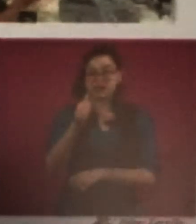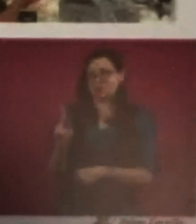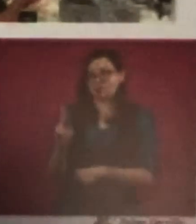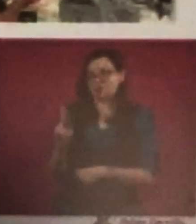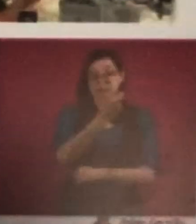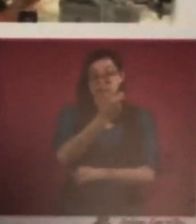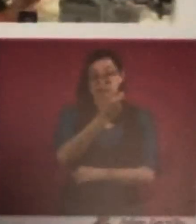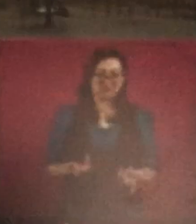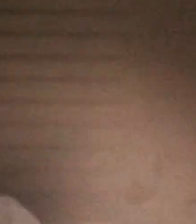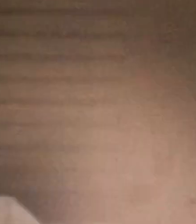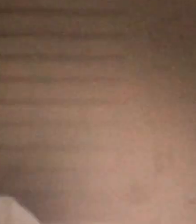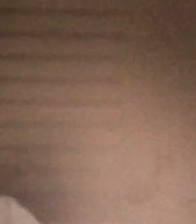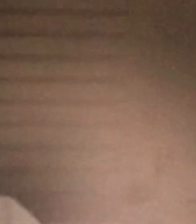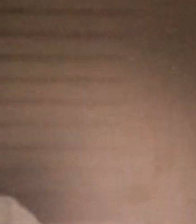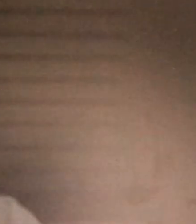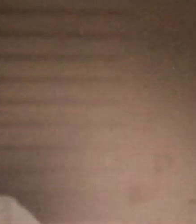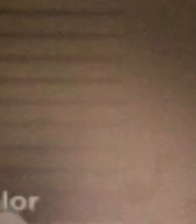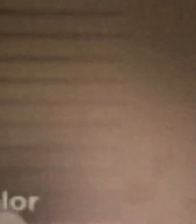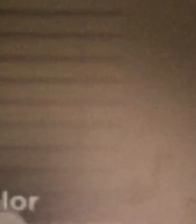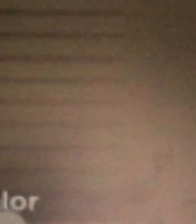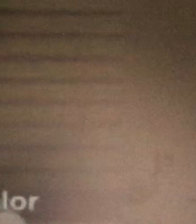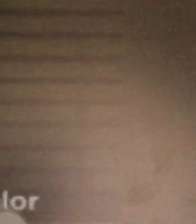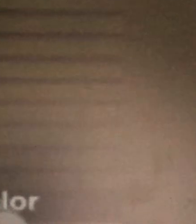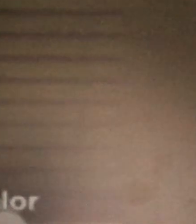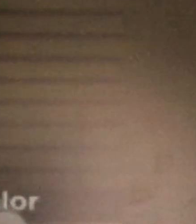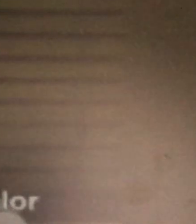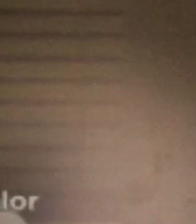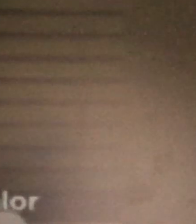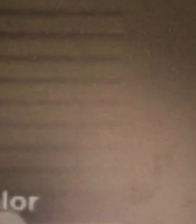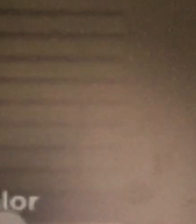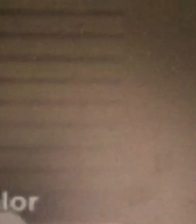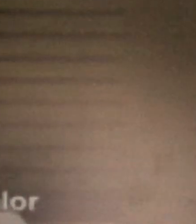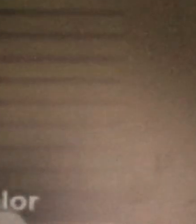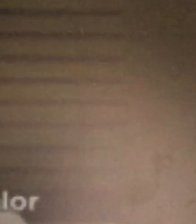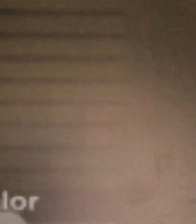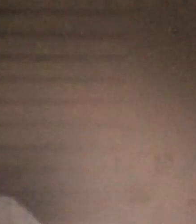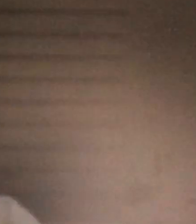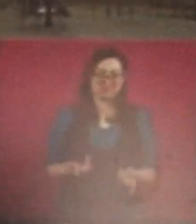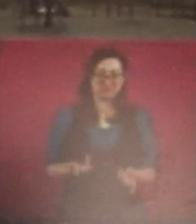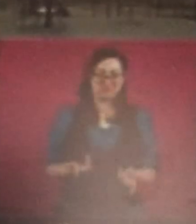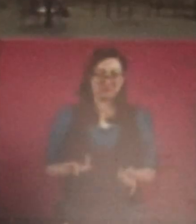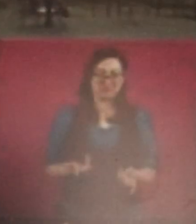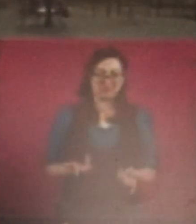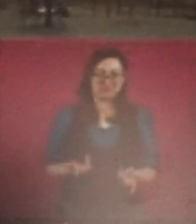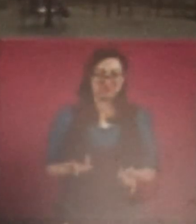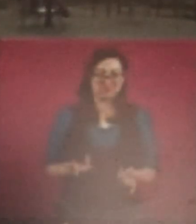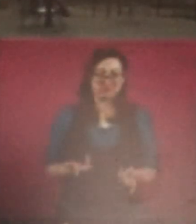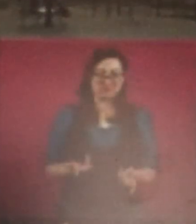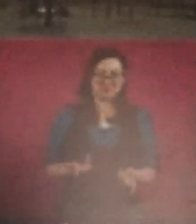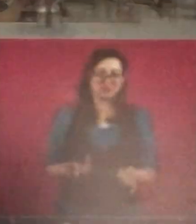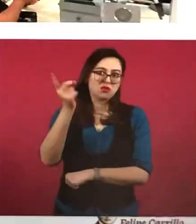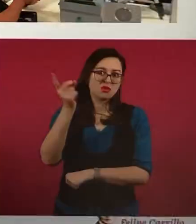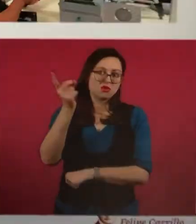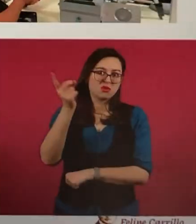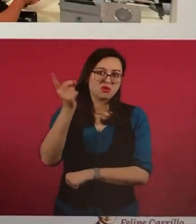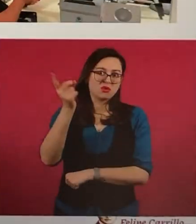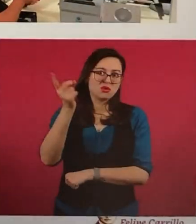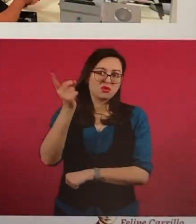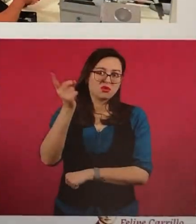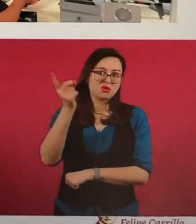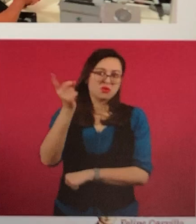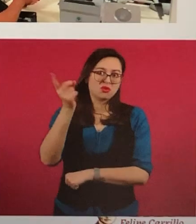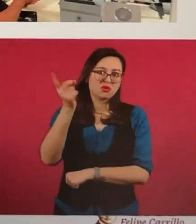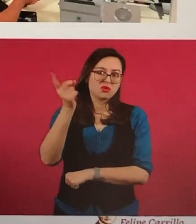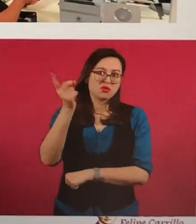Al final, al final hizo una, un video, un video grabado